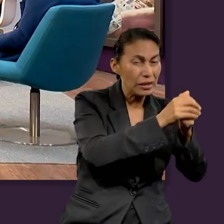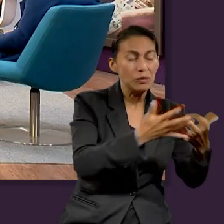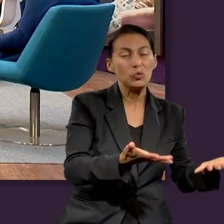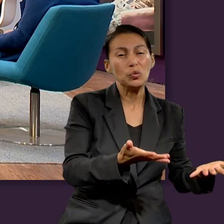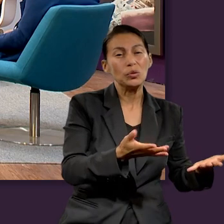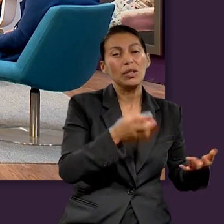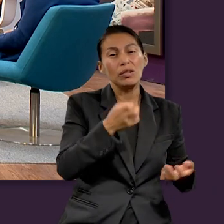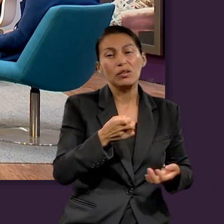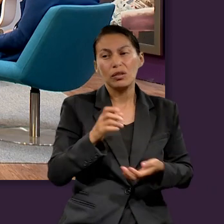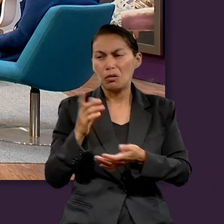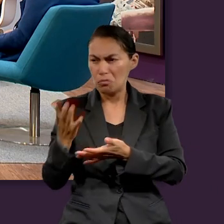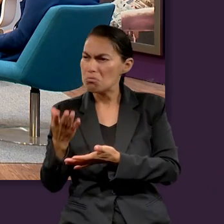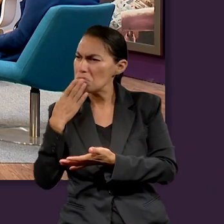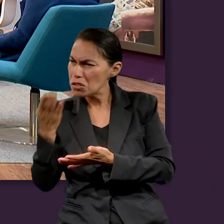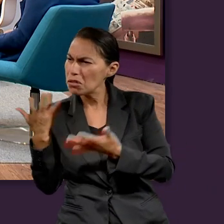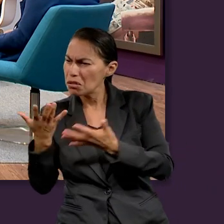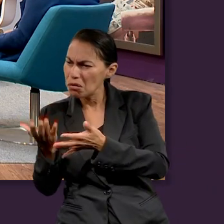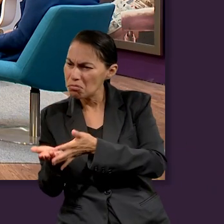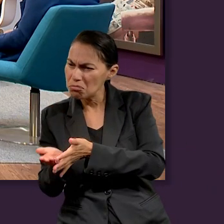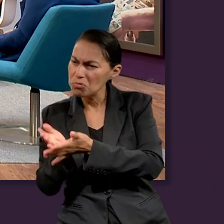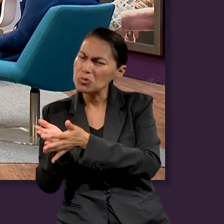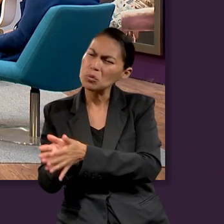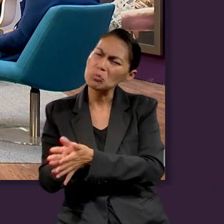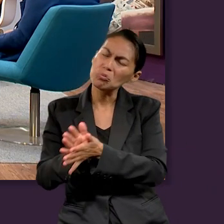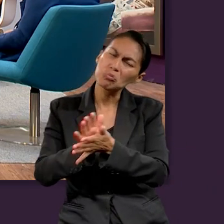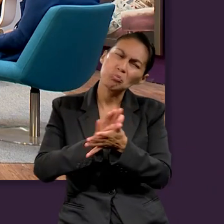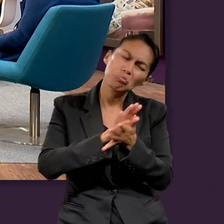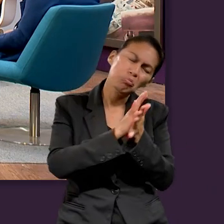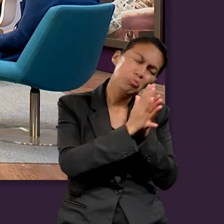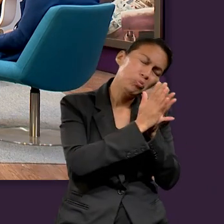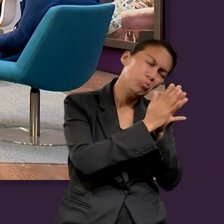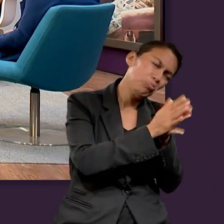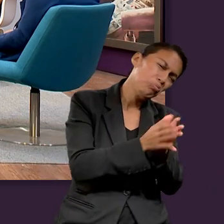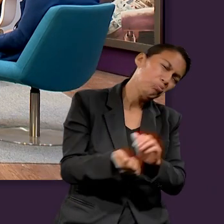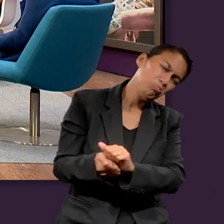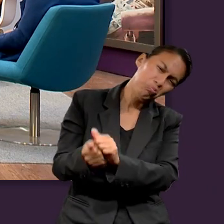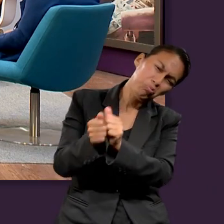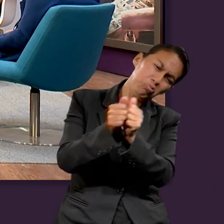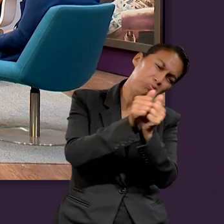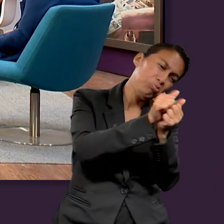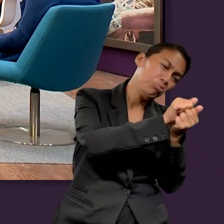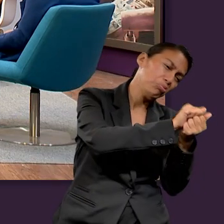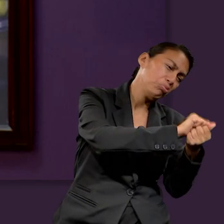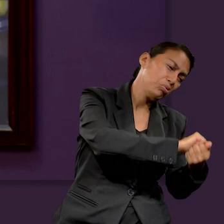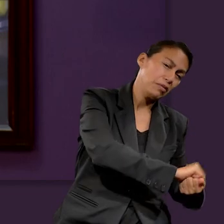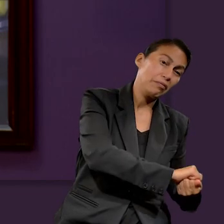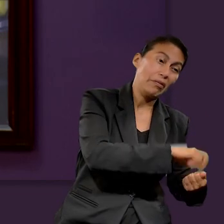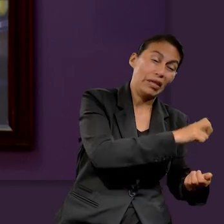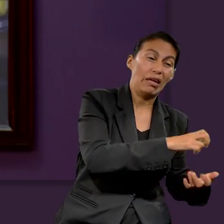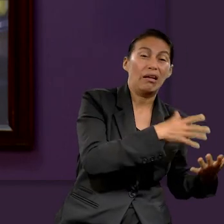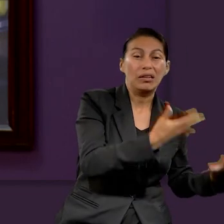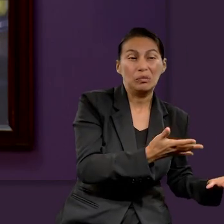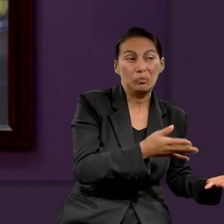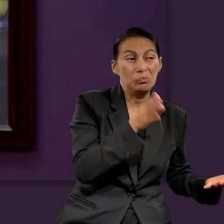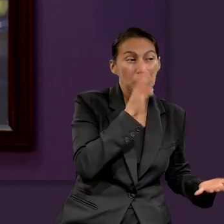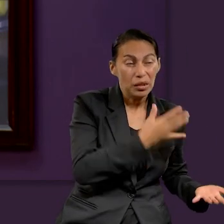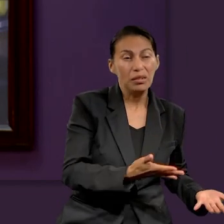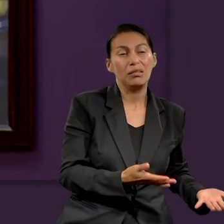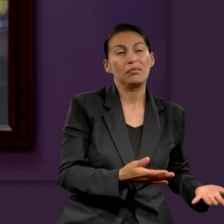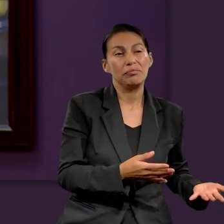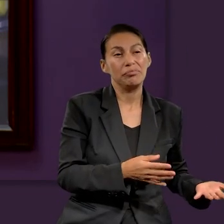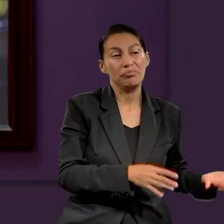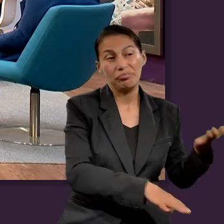tomando diferentes perspectivas hasta que incluso llega a dominarse como algo del